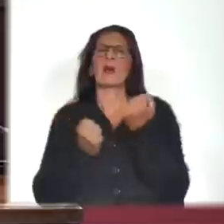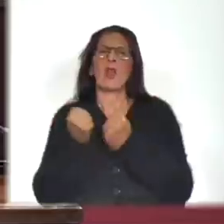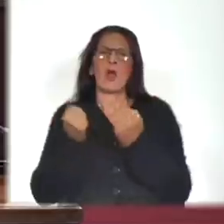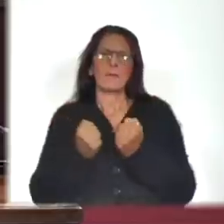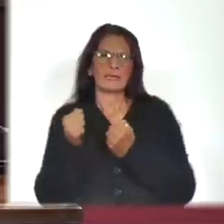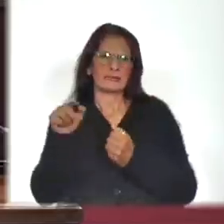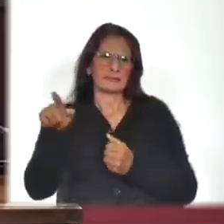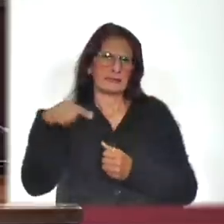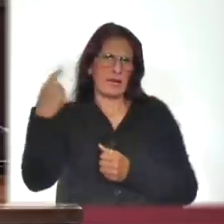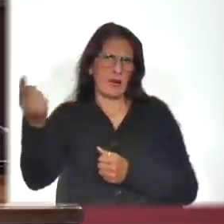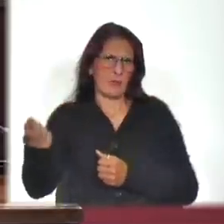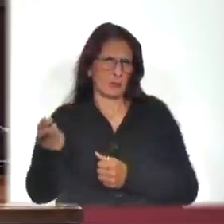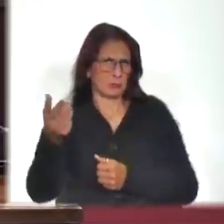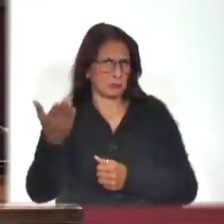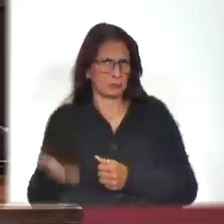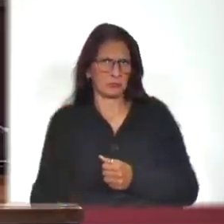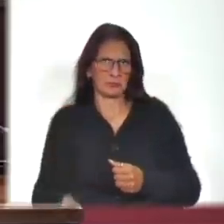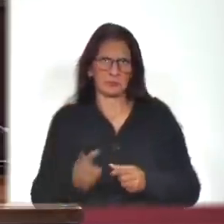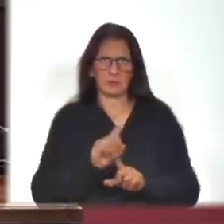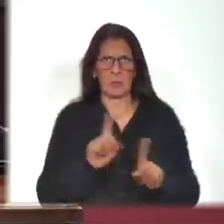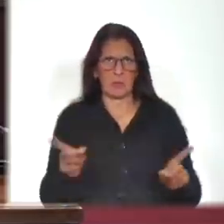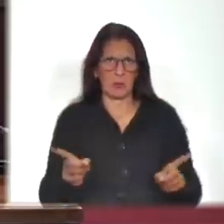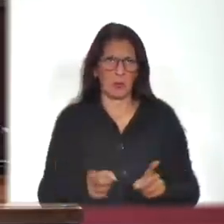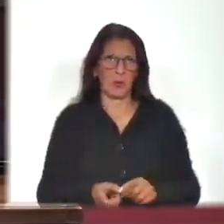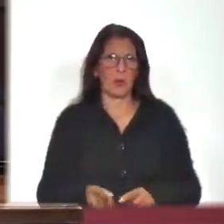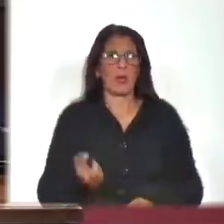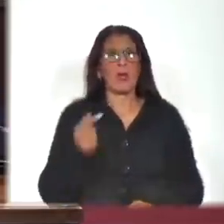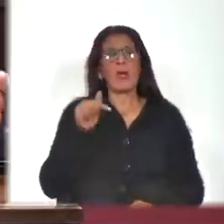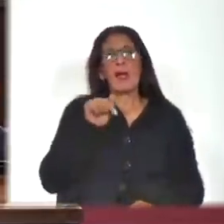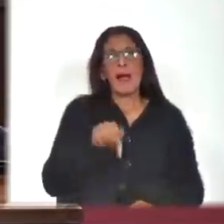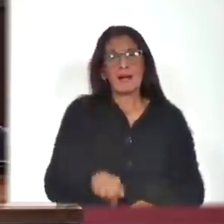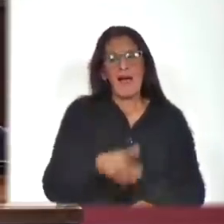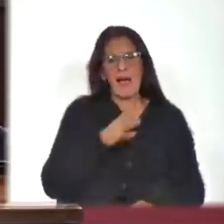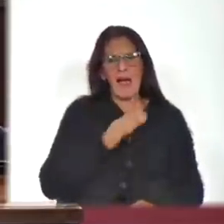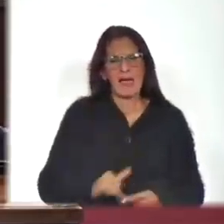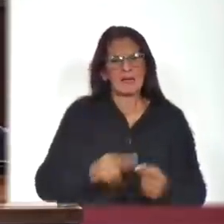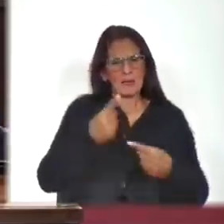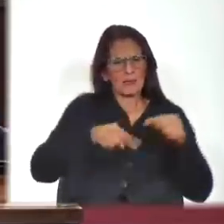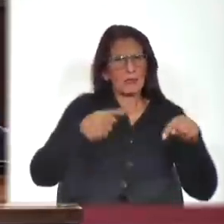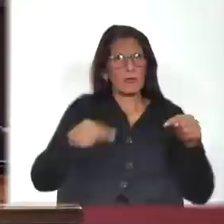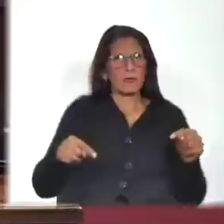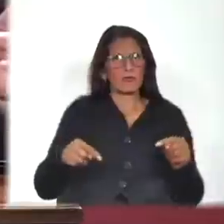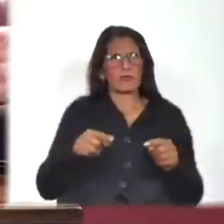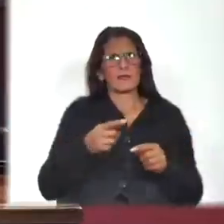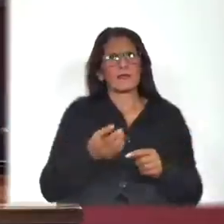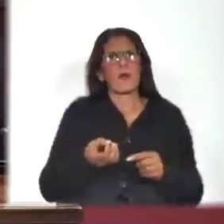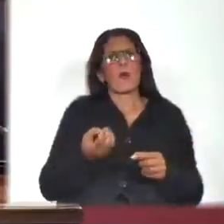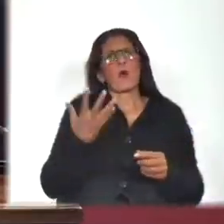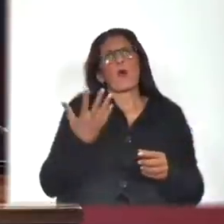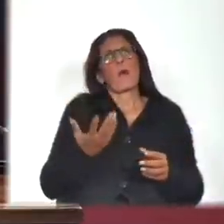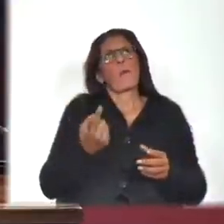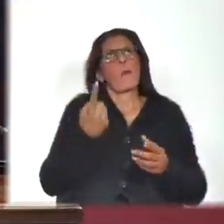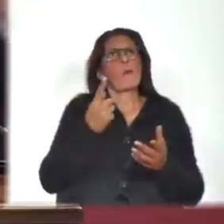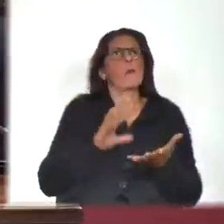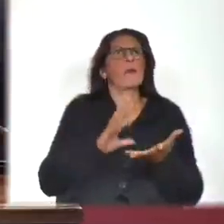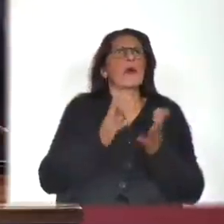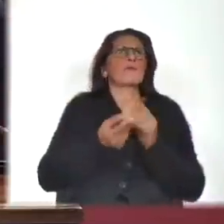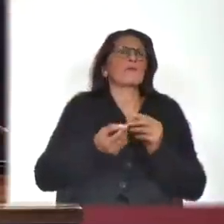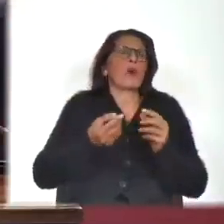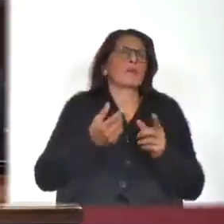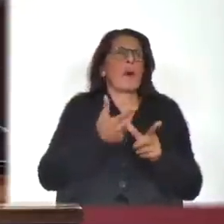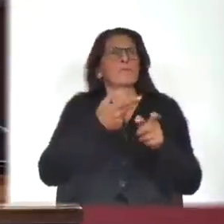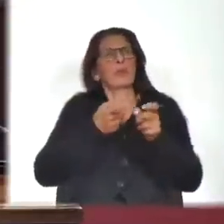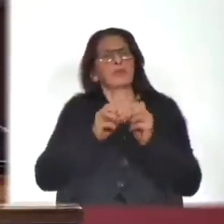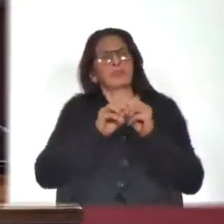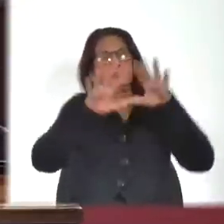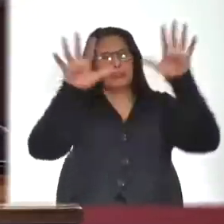cuando planteó su solicitud. Acá ha habido vaguedades, imprecisiones, como un tiro de escopeta, si salen los perdigones, capaz que